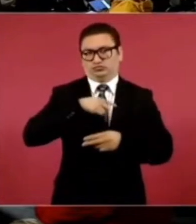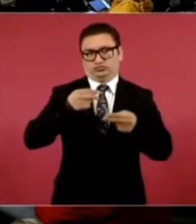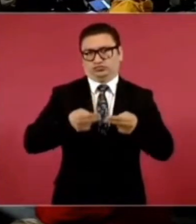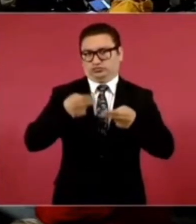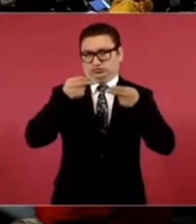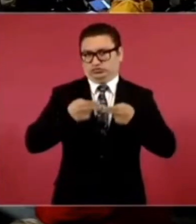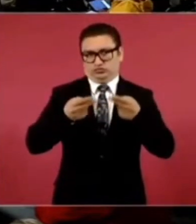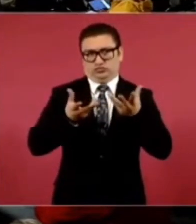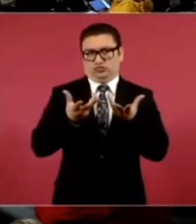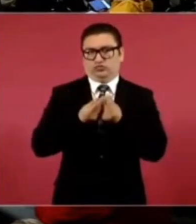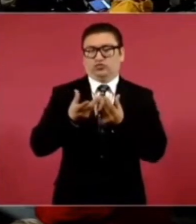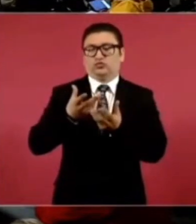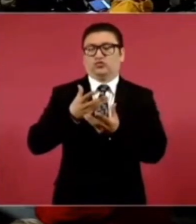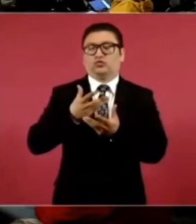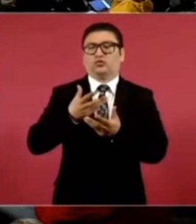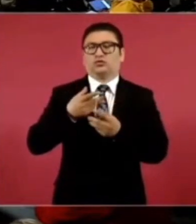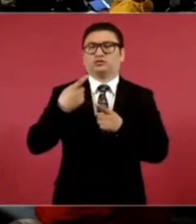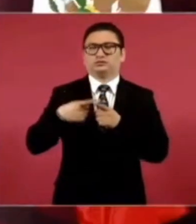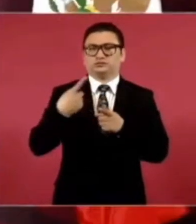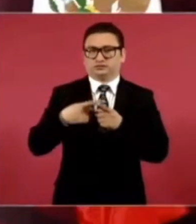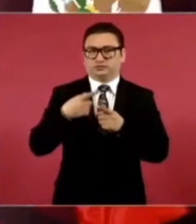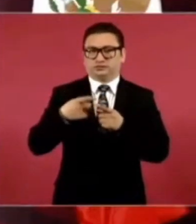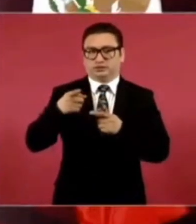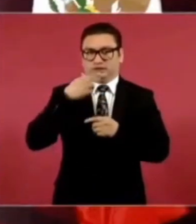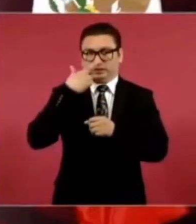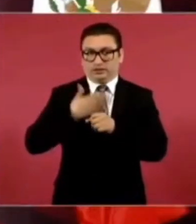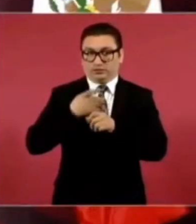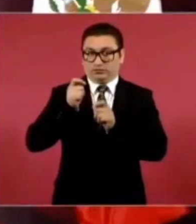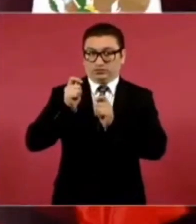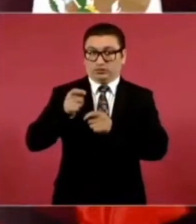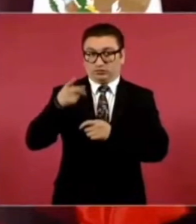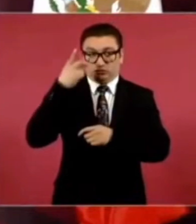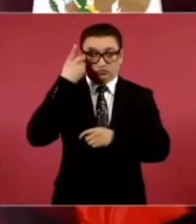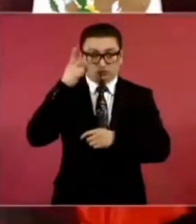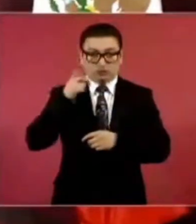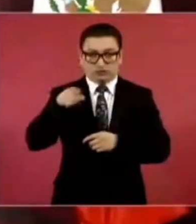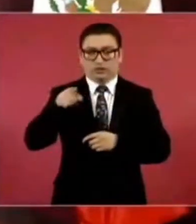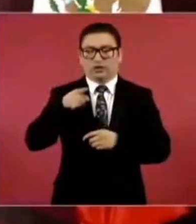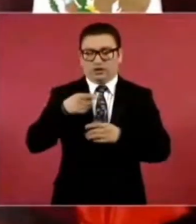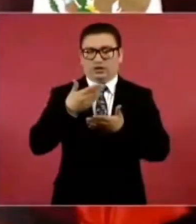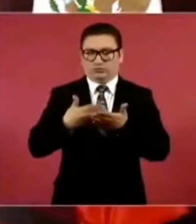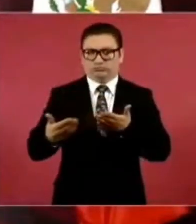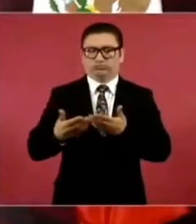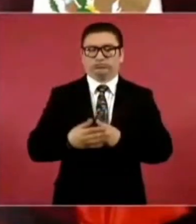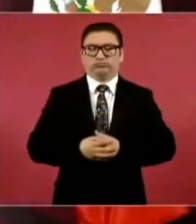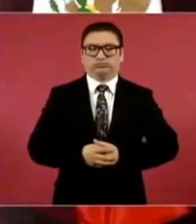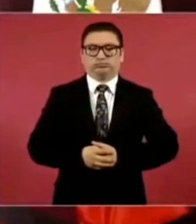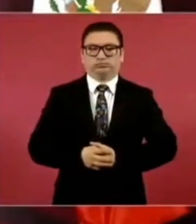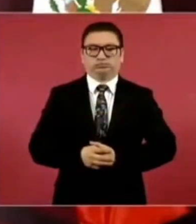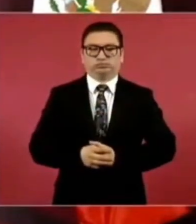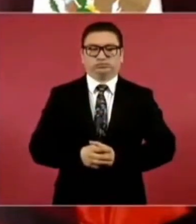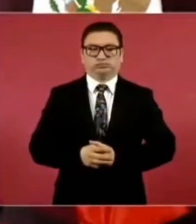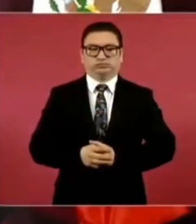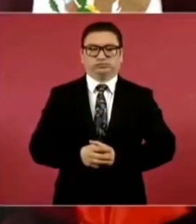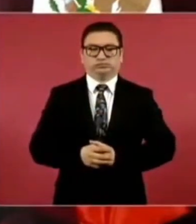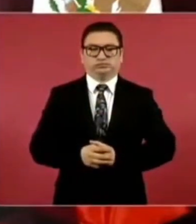los concesionarios actuales, porque primero